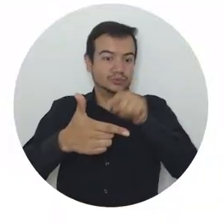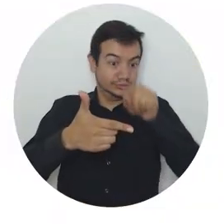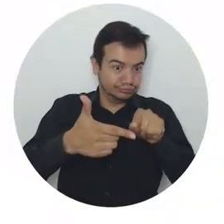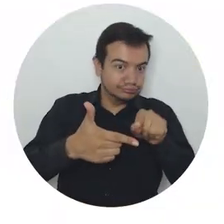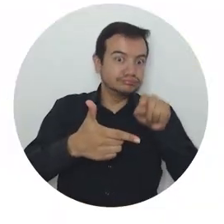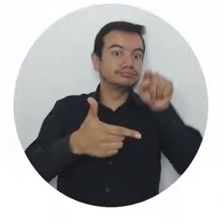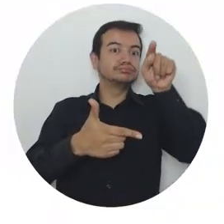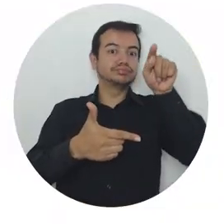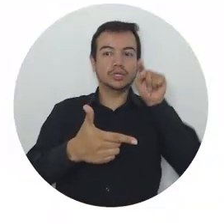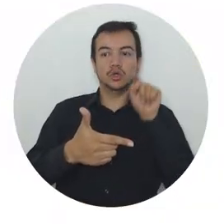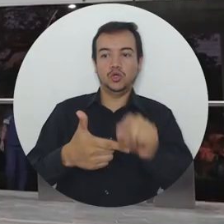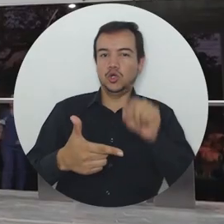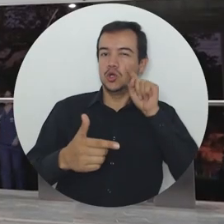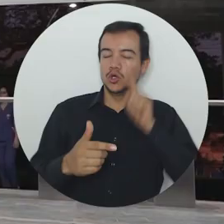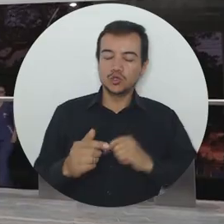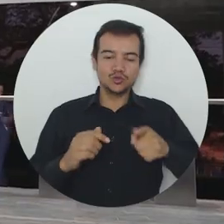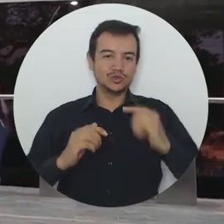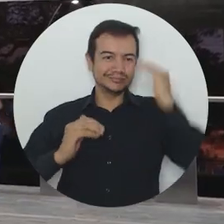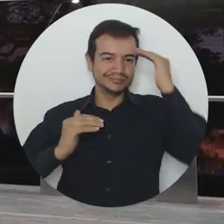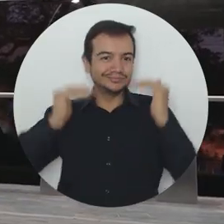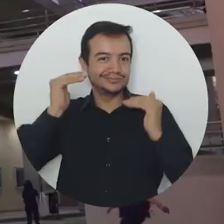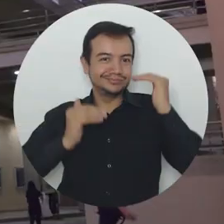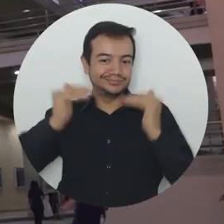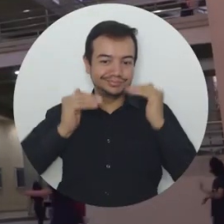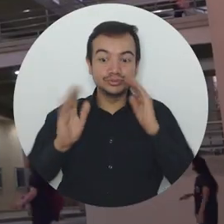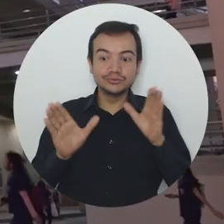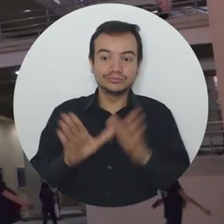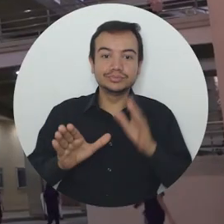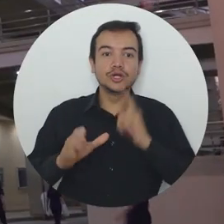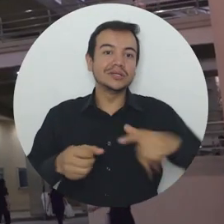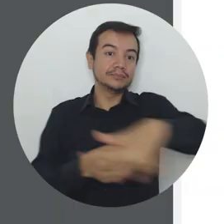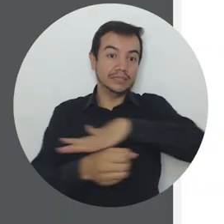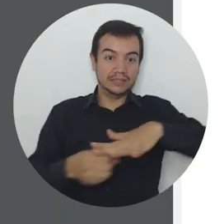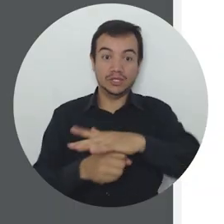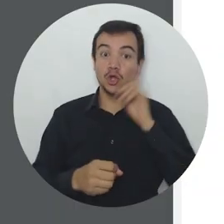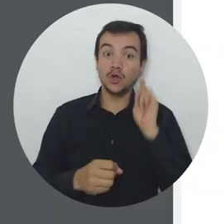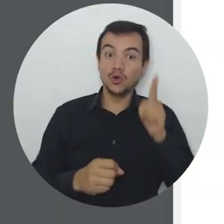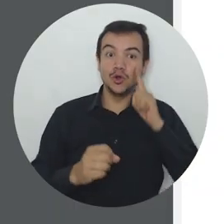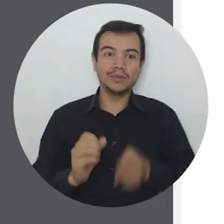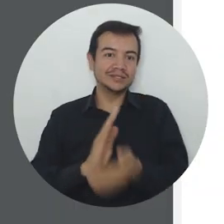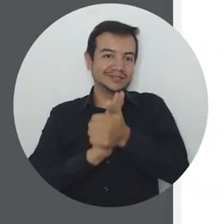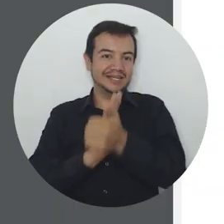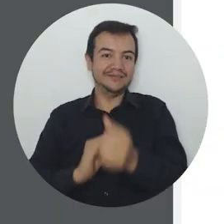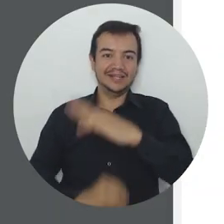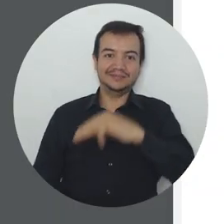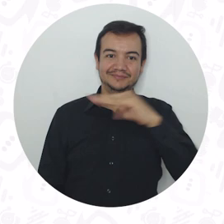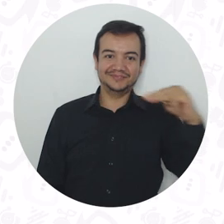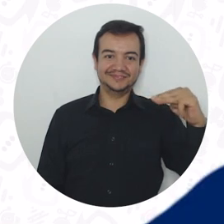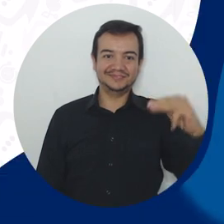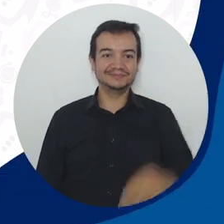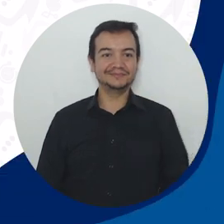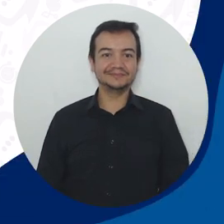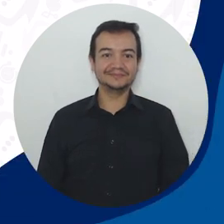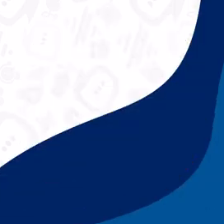Talento Magdalena a la educación superior del departamento con cifras favorables en el más reciente índice departamental de competitividad.